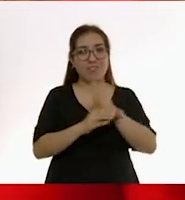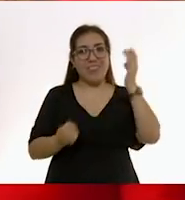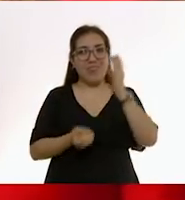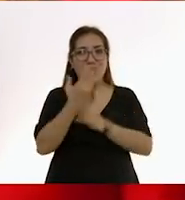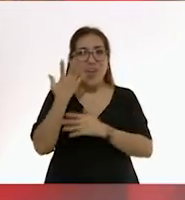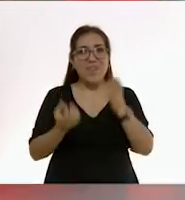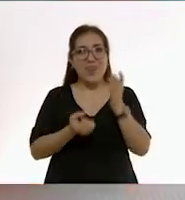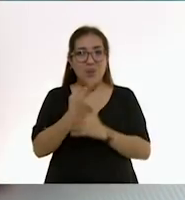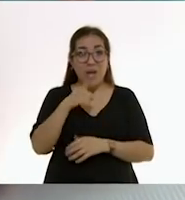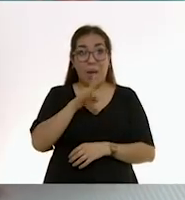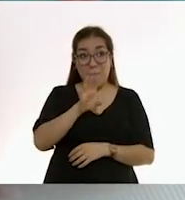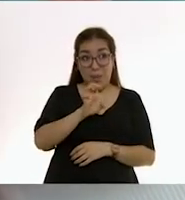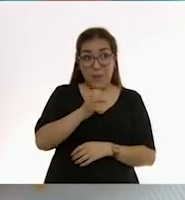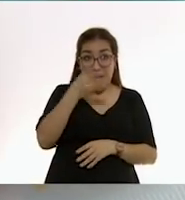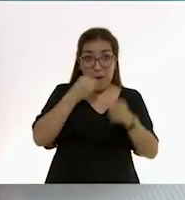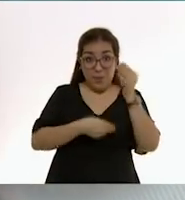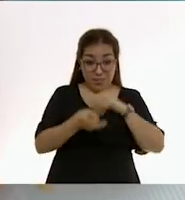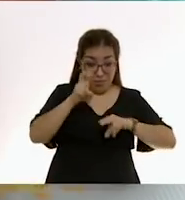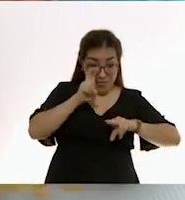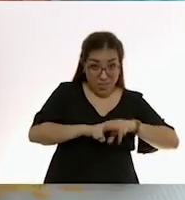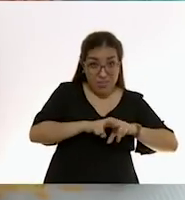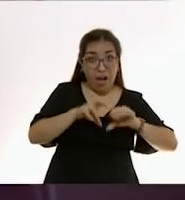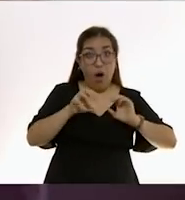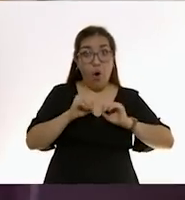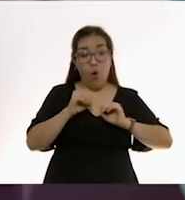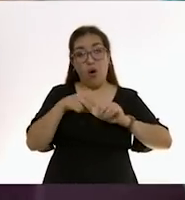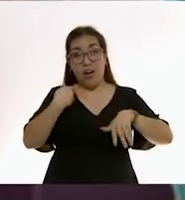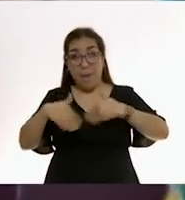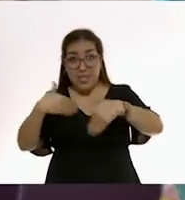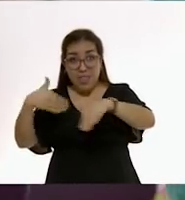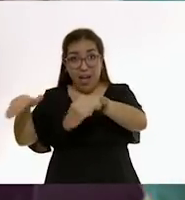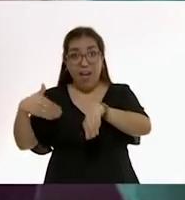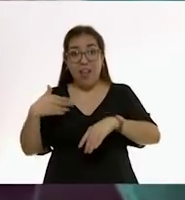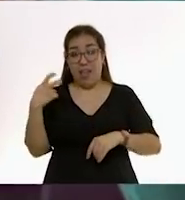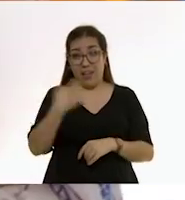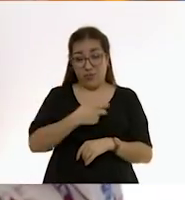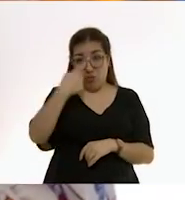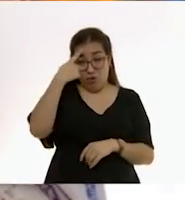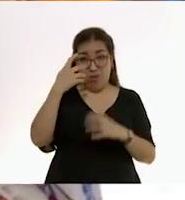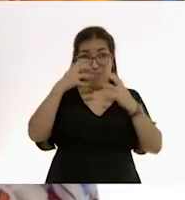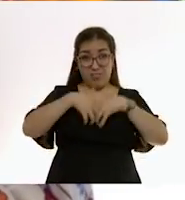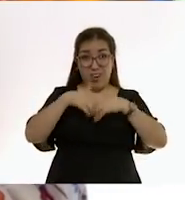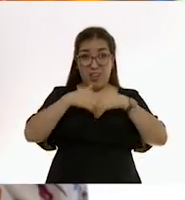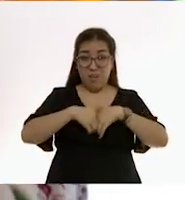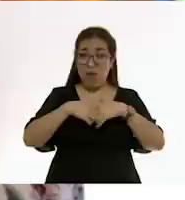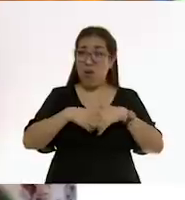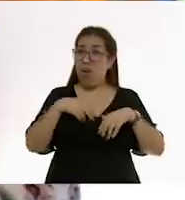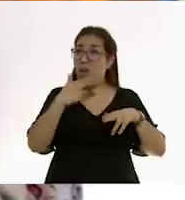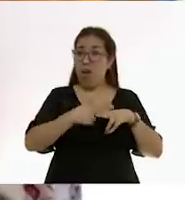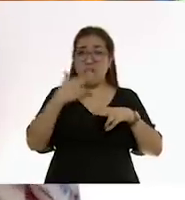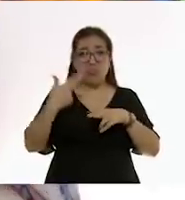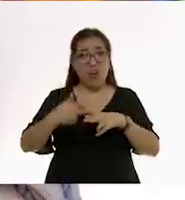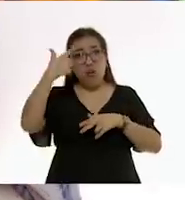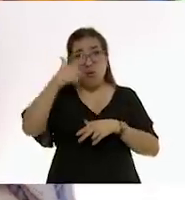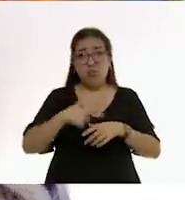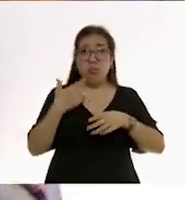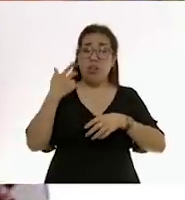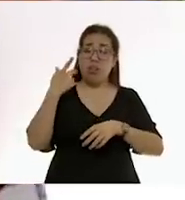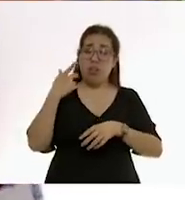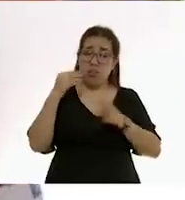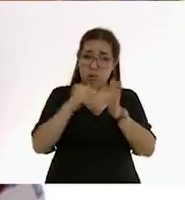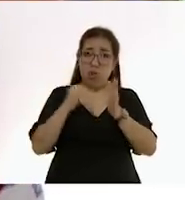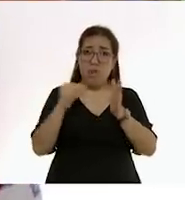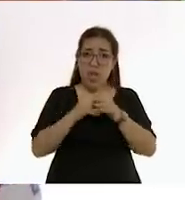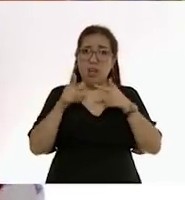Cuando un bebé se aprende a sentar o a rodar o a caminar, curiosamente el cerebro sigue practicando esta nueva habilidad que tan emocionados los tiene